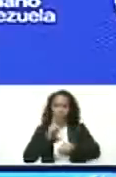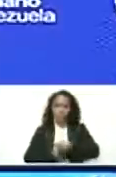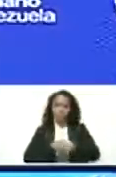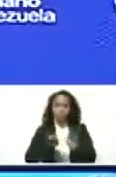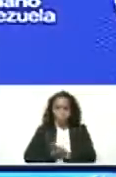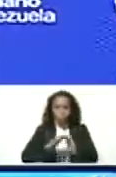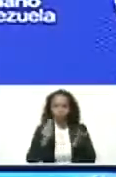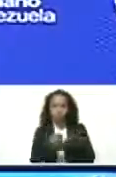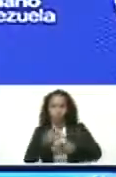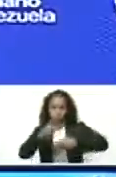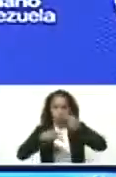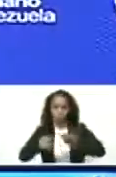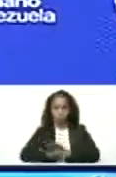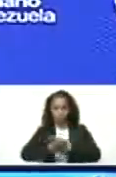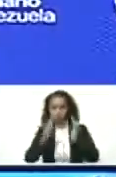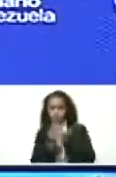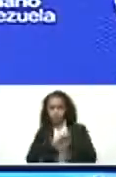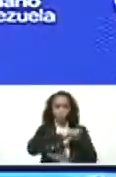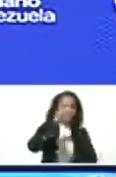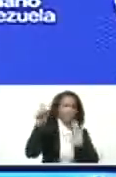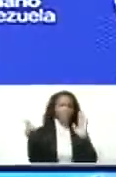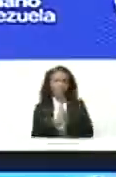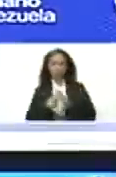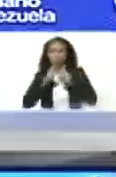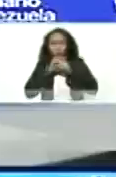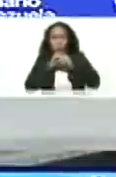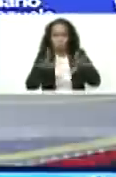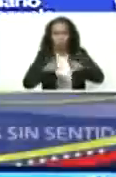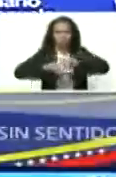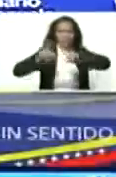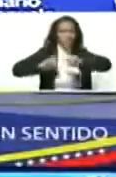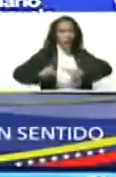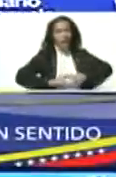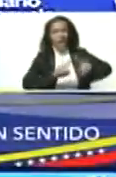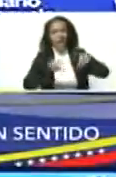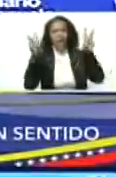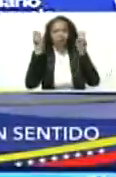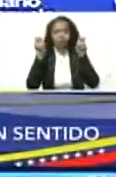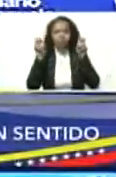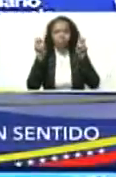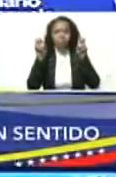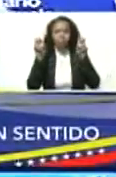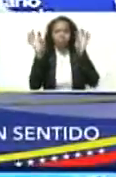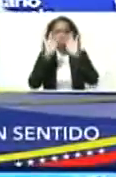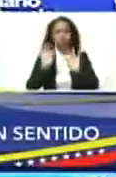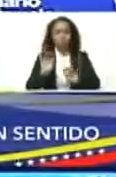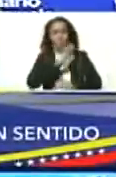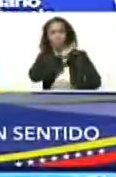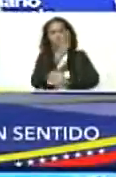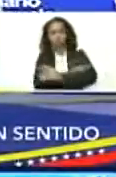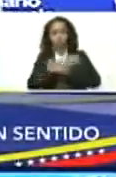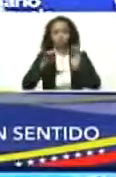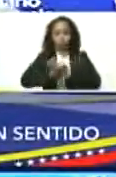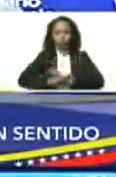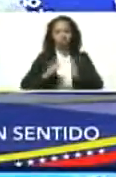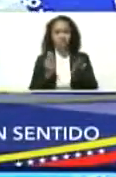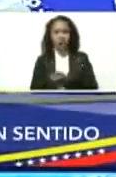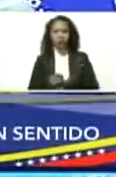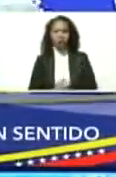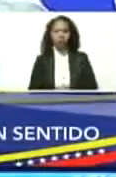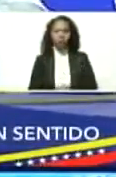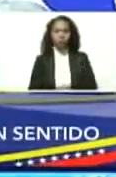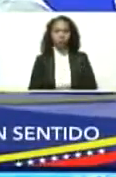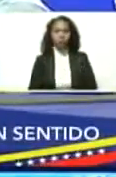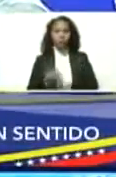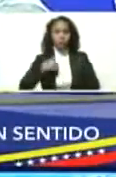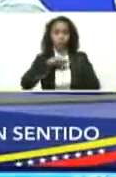de un mundo totalmente multipolar, de nuevos polos de poder en el mundo. Y lo estamos